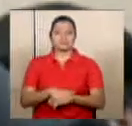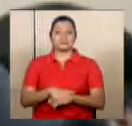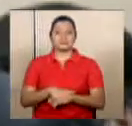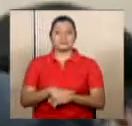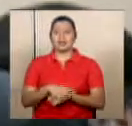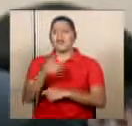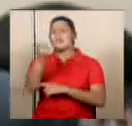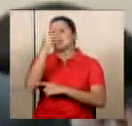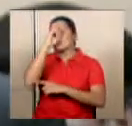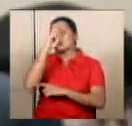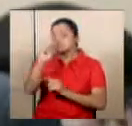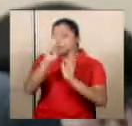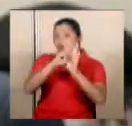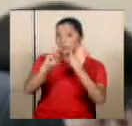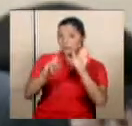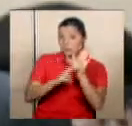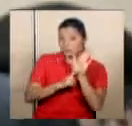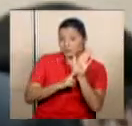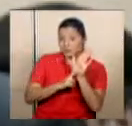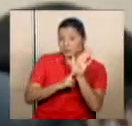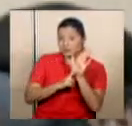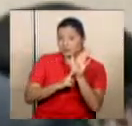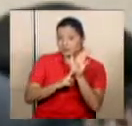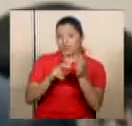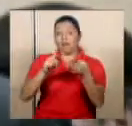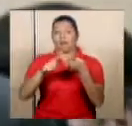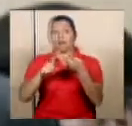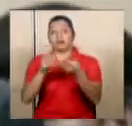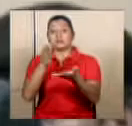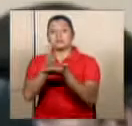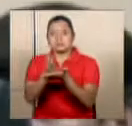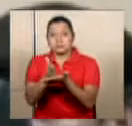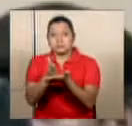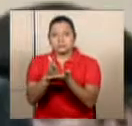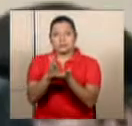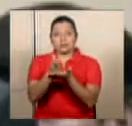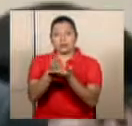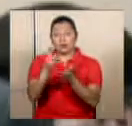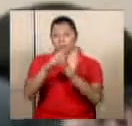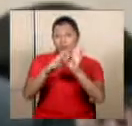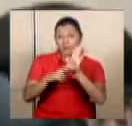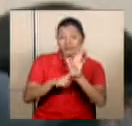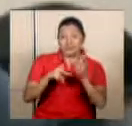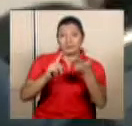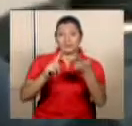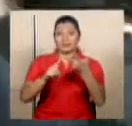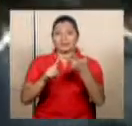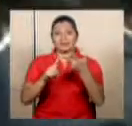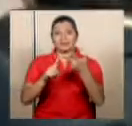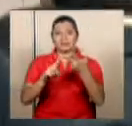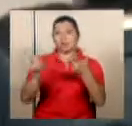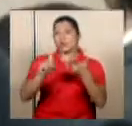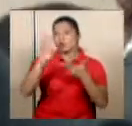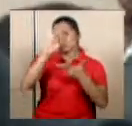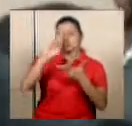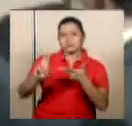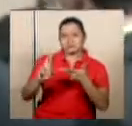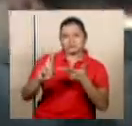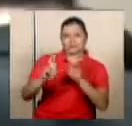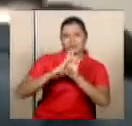violando el reglamento, interrumpiendo el reglamento, pasando por encima del reglamento,